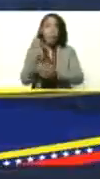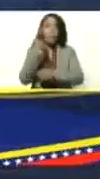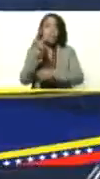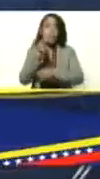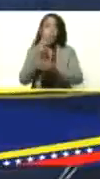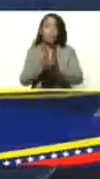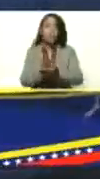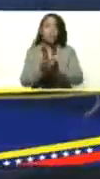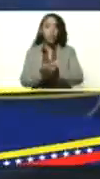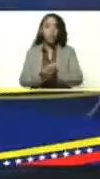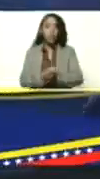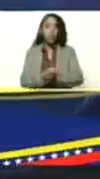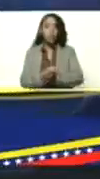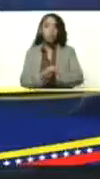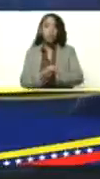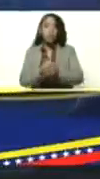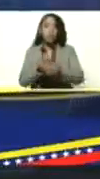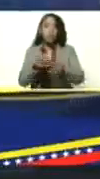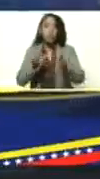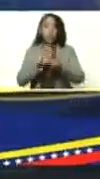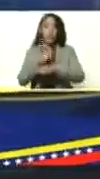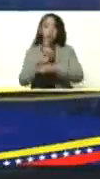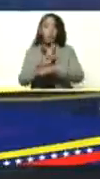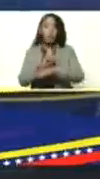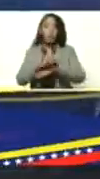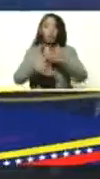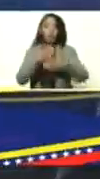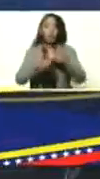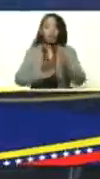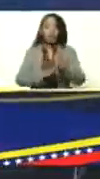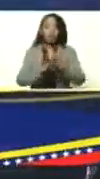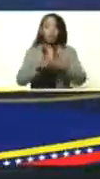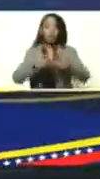kilogramos. Crecen, pero aceleradamente, ¿verdad?